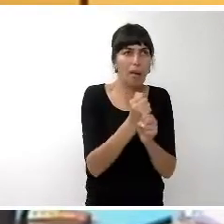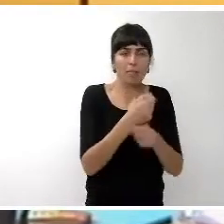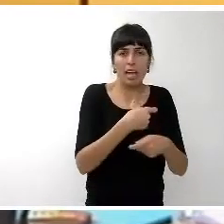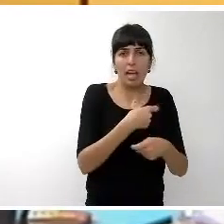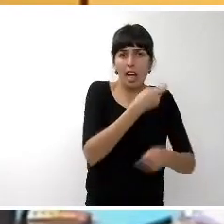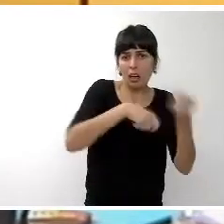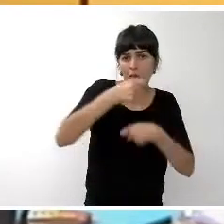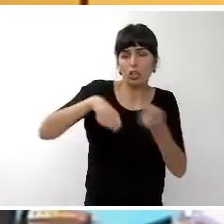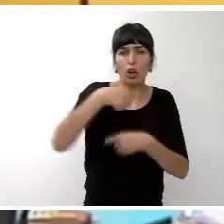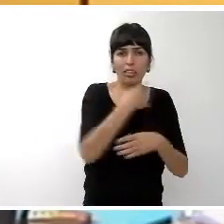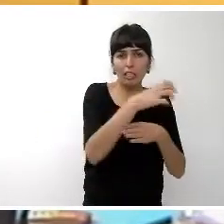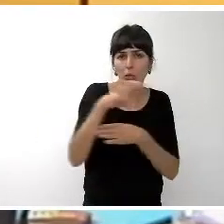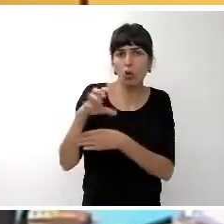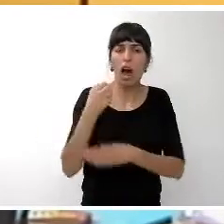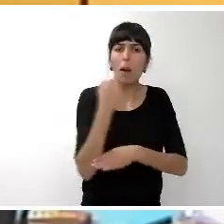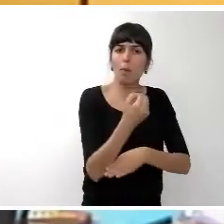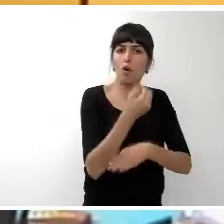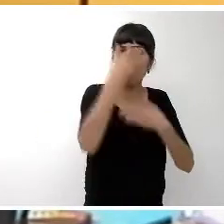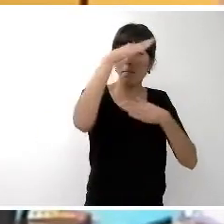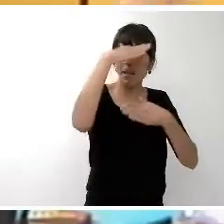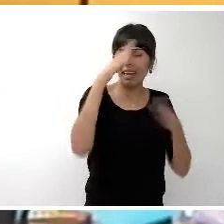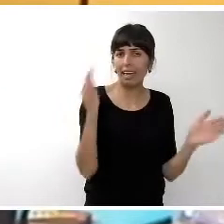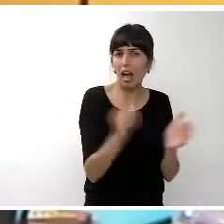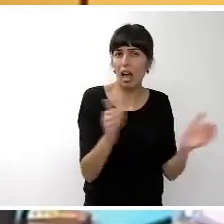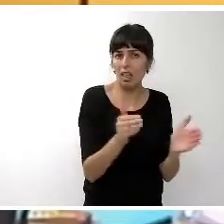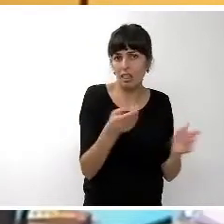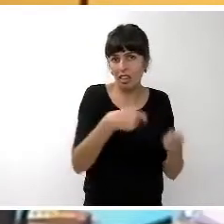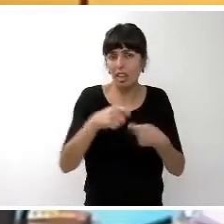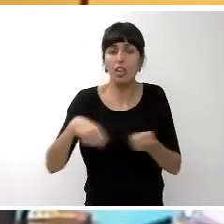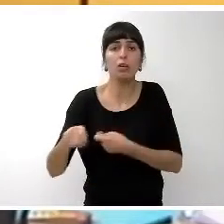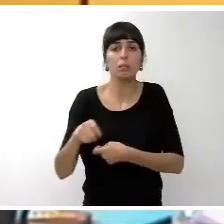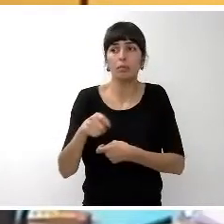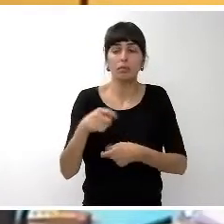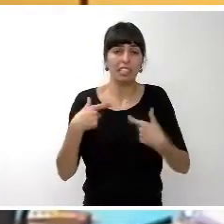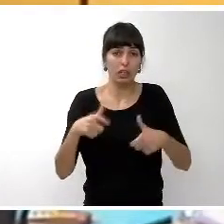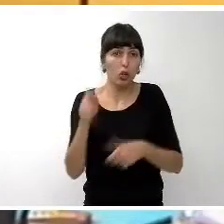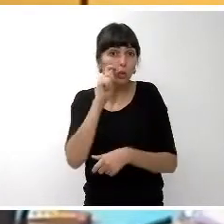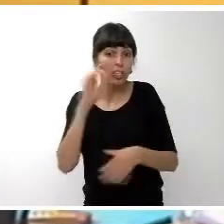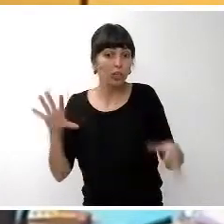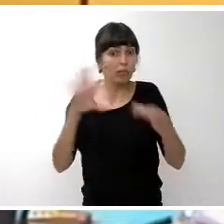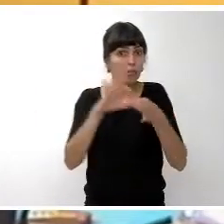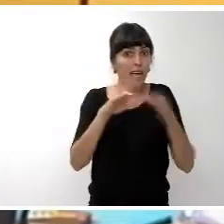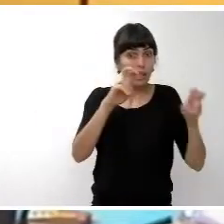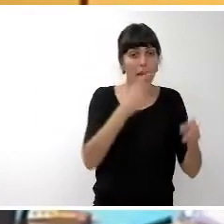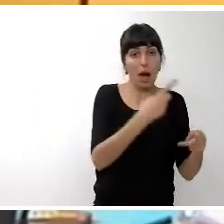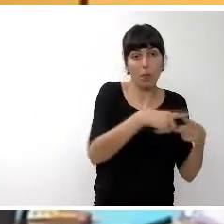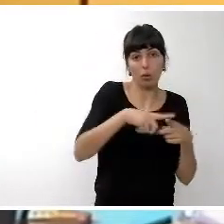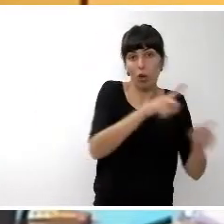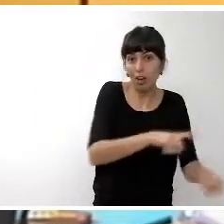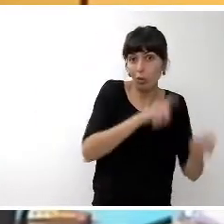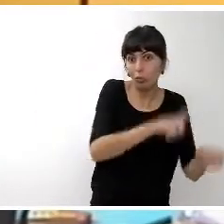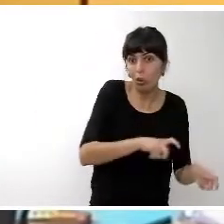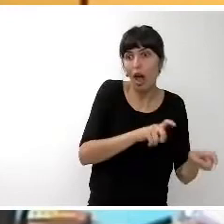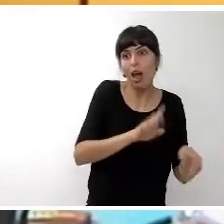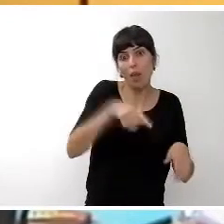apoyo a los mercadillos, intentar en el trabajo con el sector turístico que nuestros productos estén en todos sitios, desde luego es un